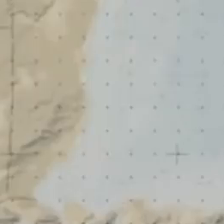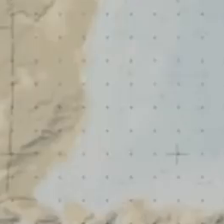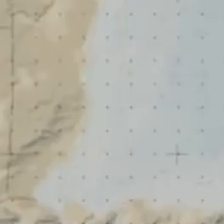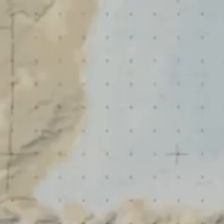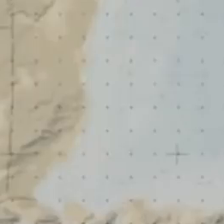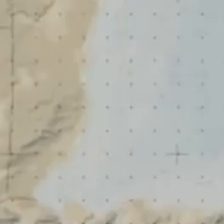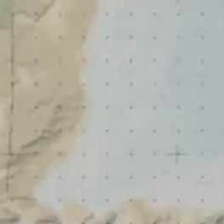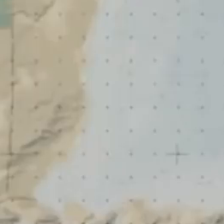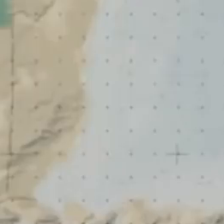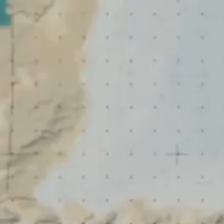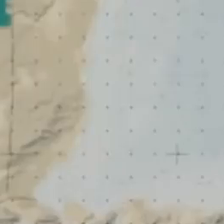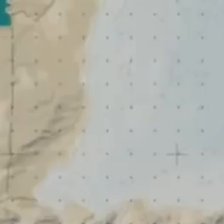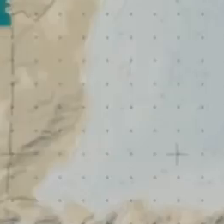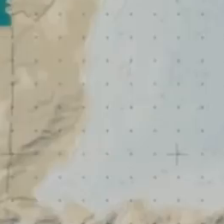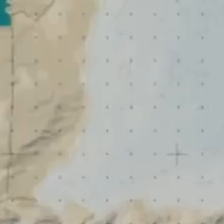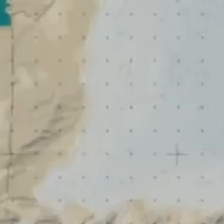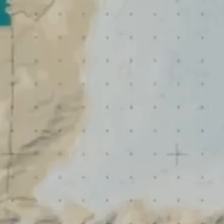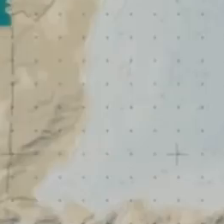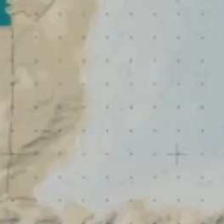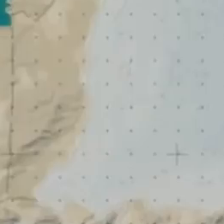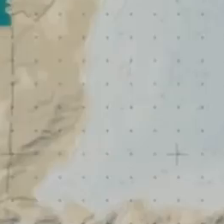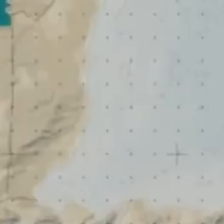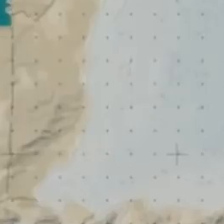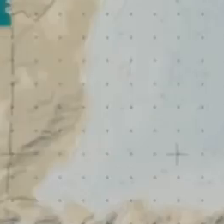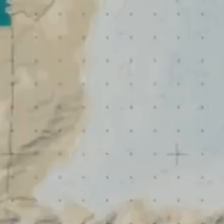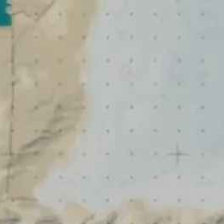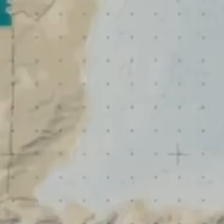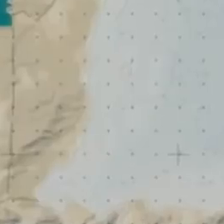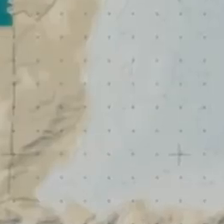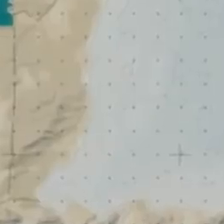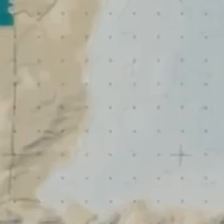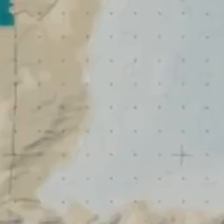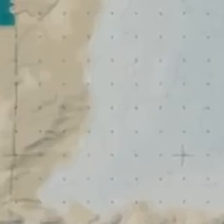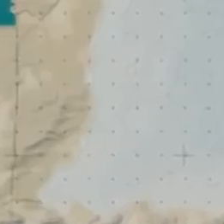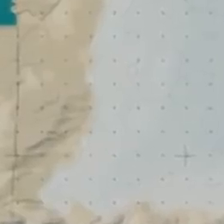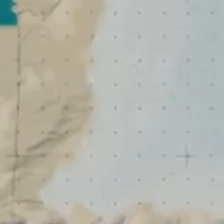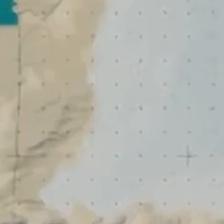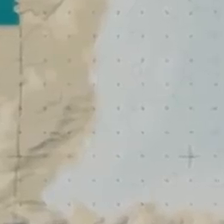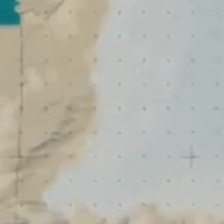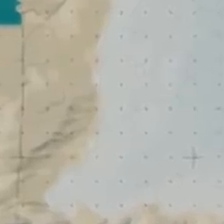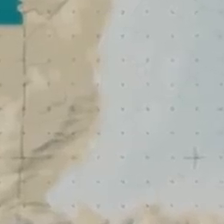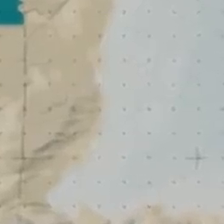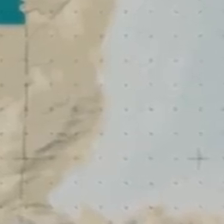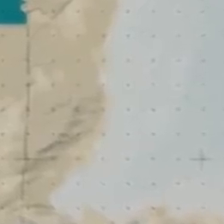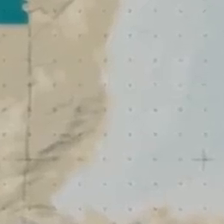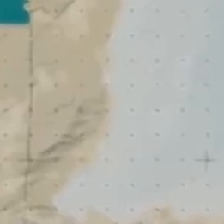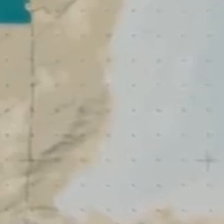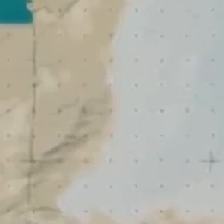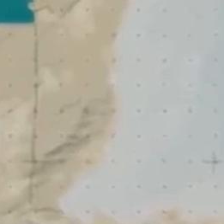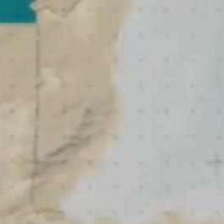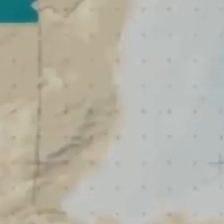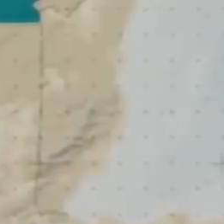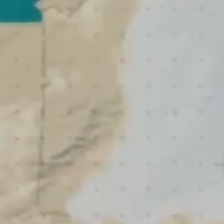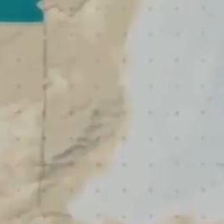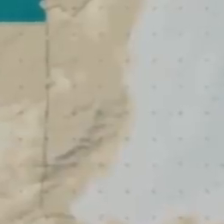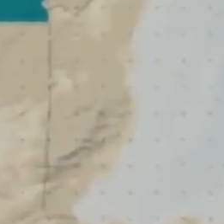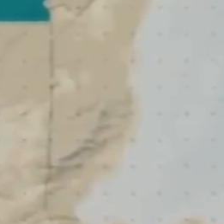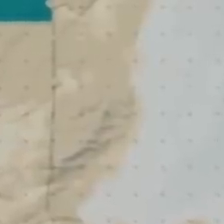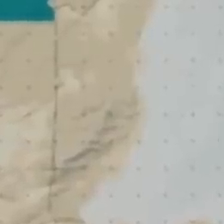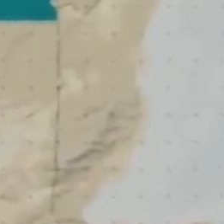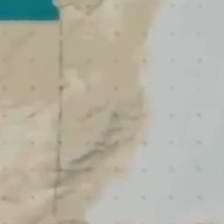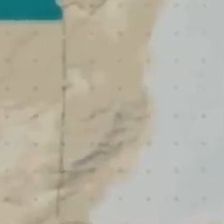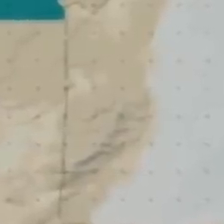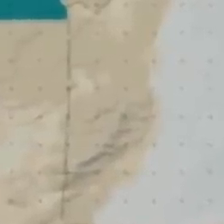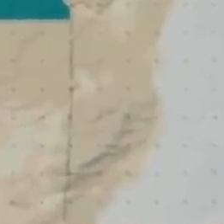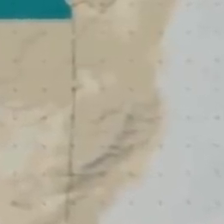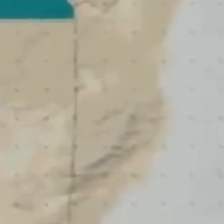Chiapas, Tabasco y Campeche. El consorcio encargado de su construcción es Mota NGO de México,